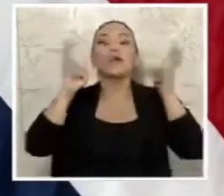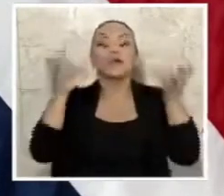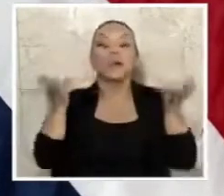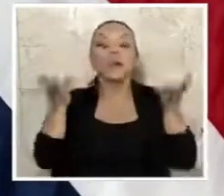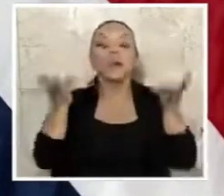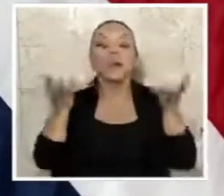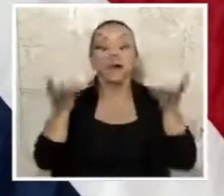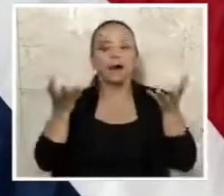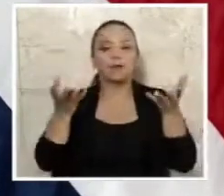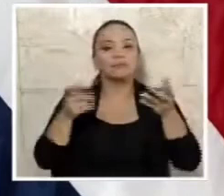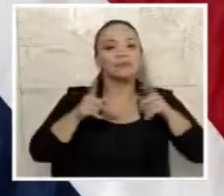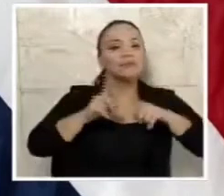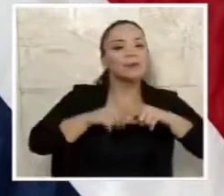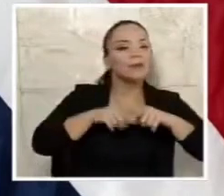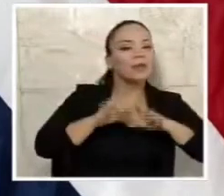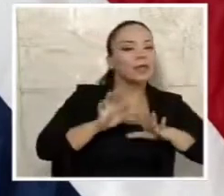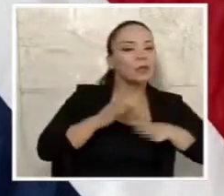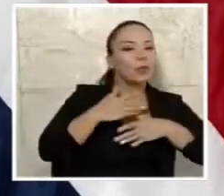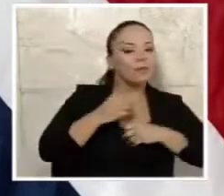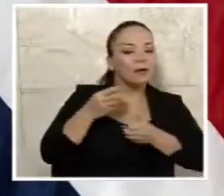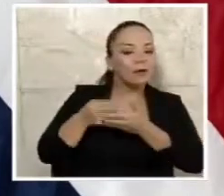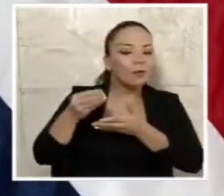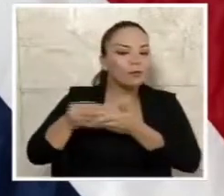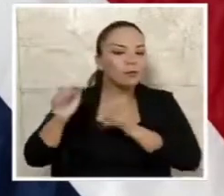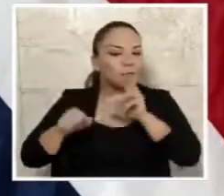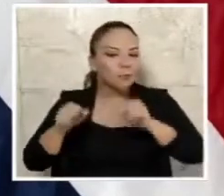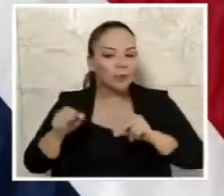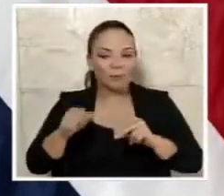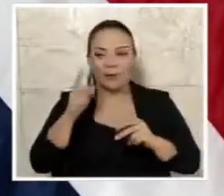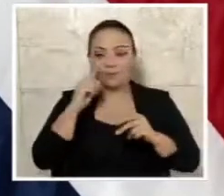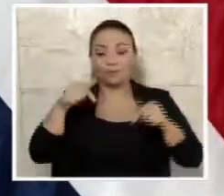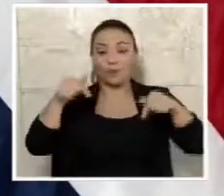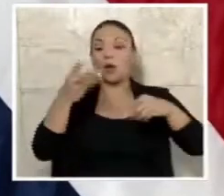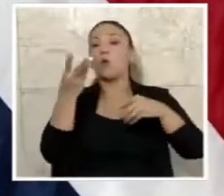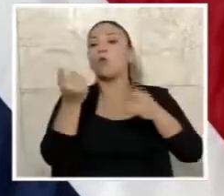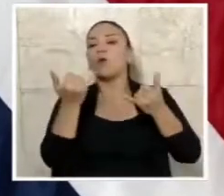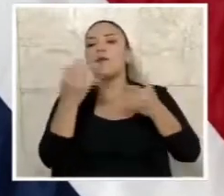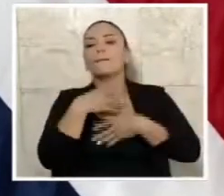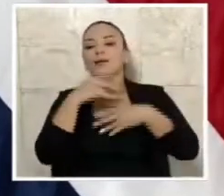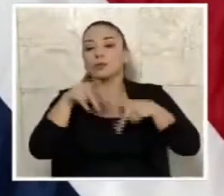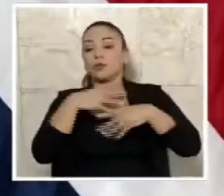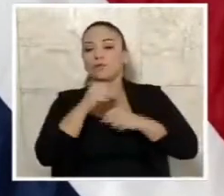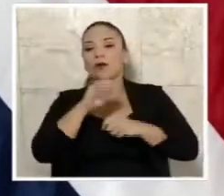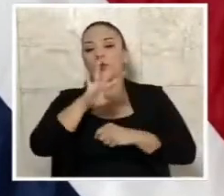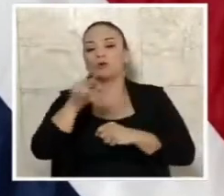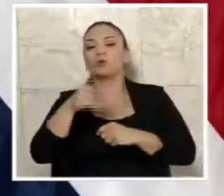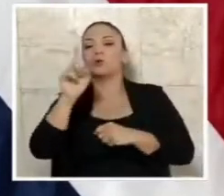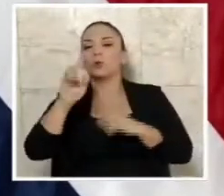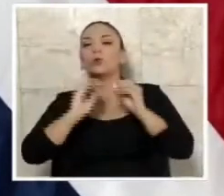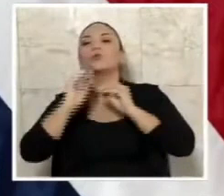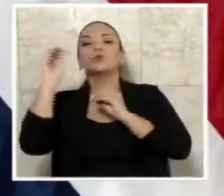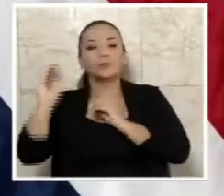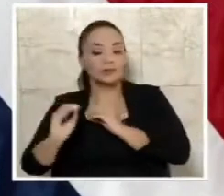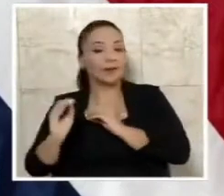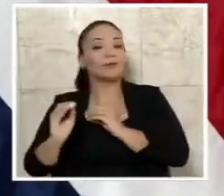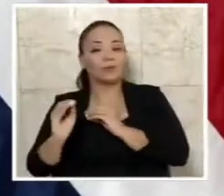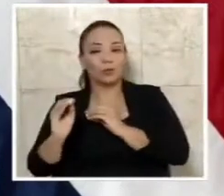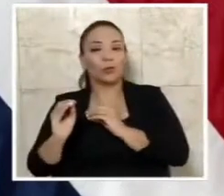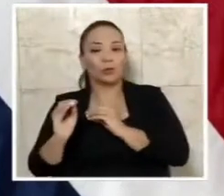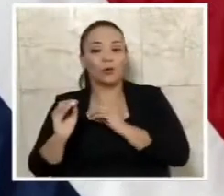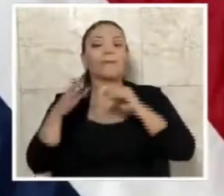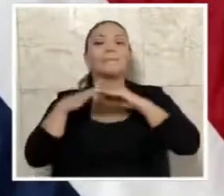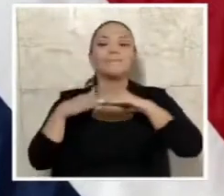de acuerdo a su confianza. La confianza del consumidor es hoy 4.1 puntos porcentuales